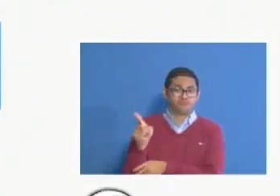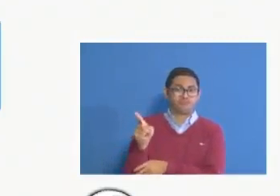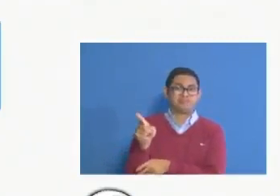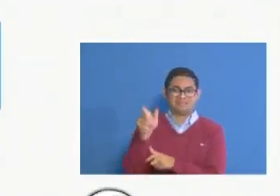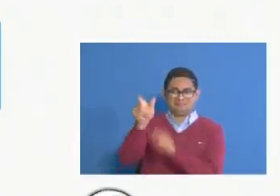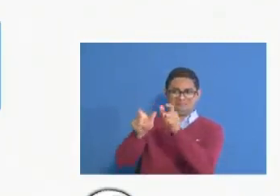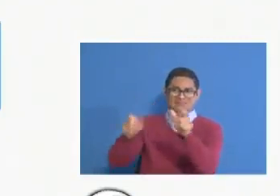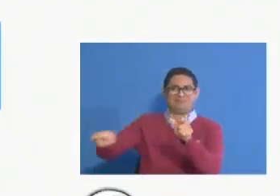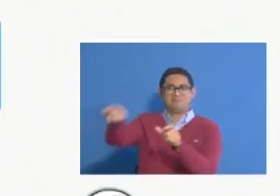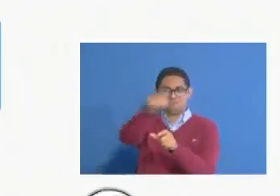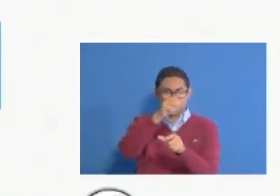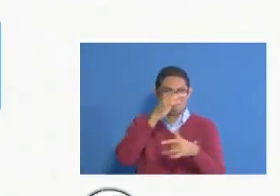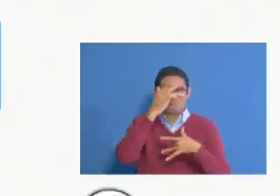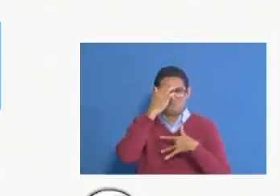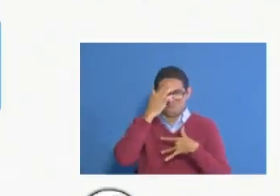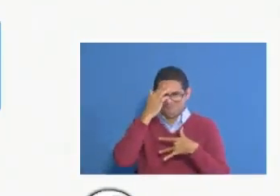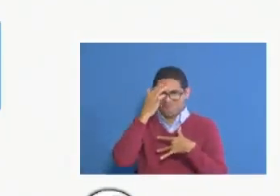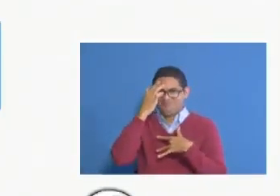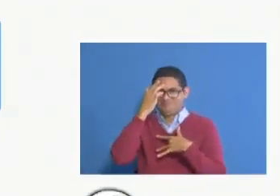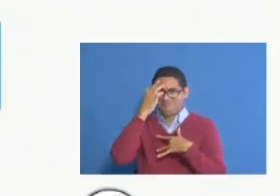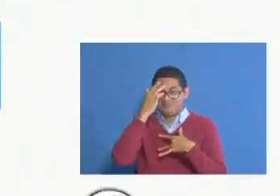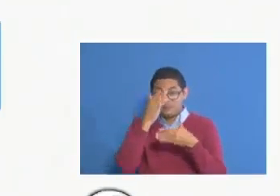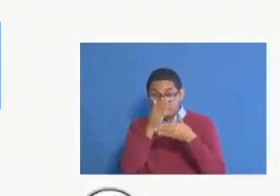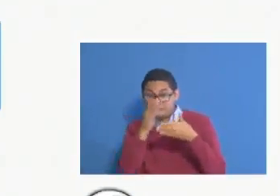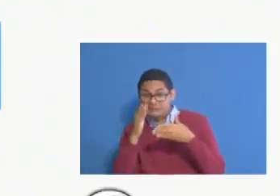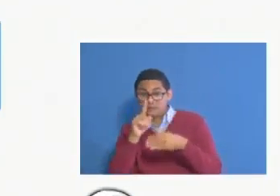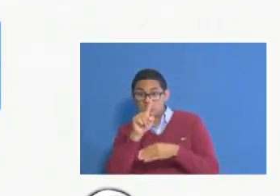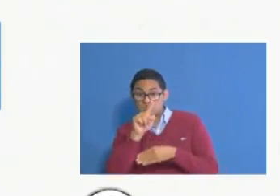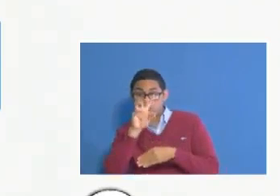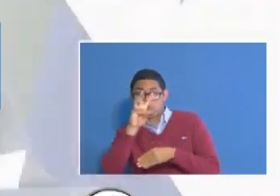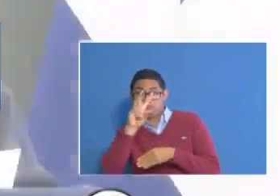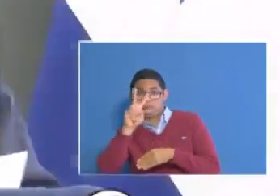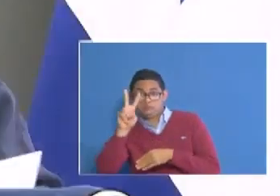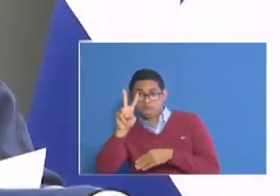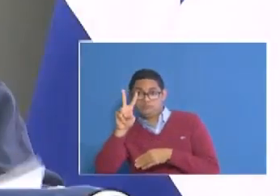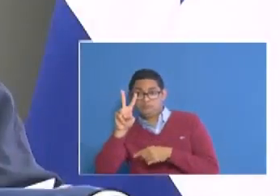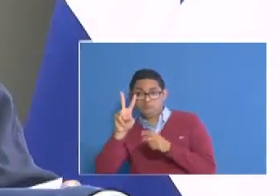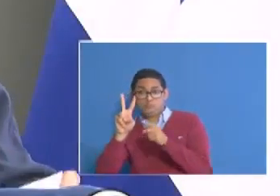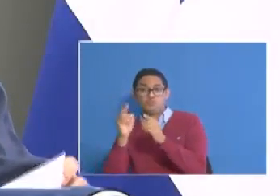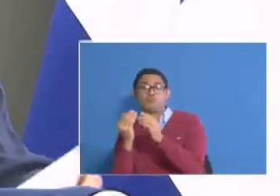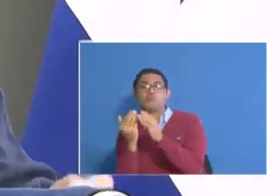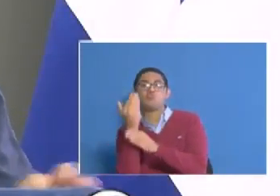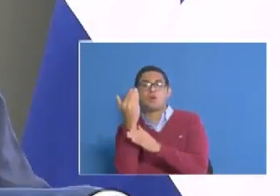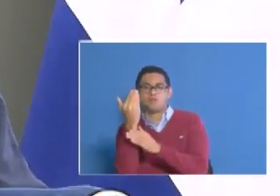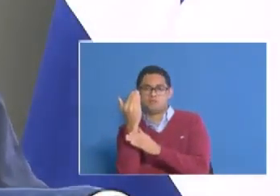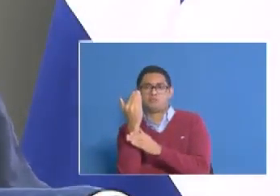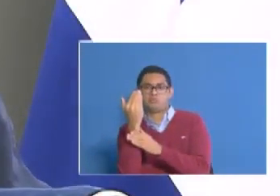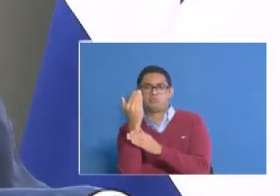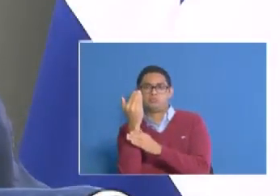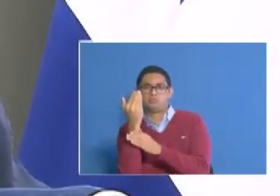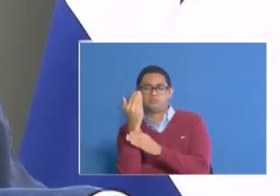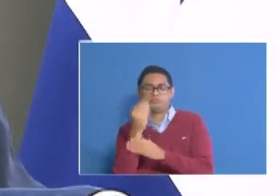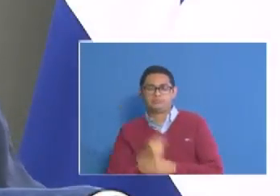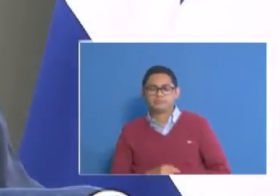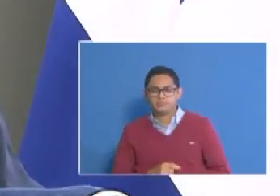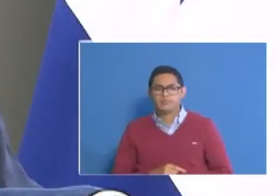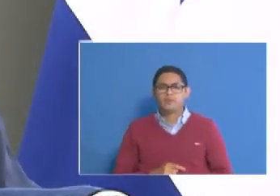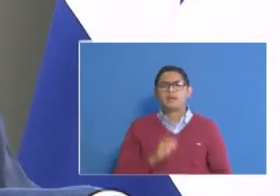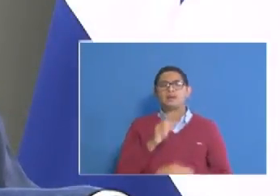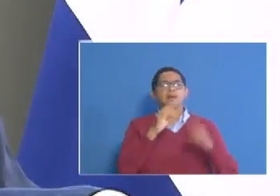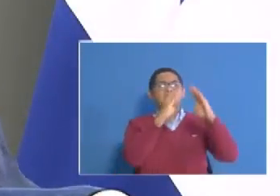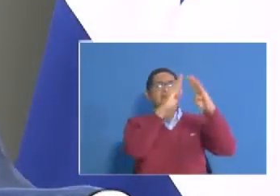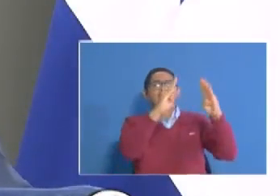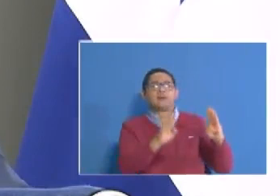acumulados, 162 casos nuevos. En cuanto a aislamiento